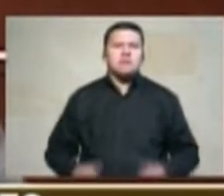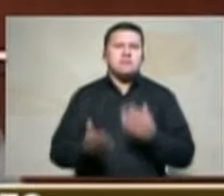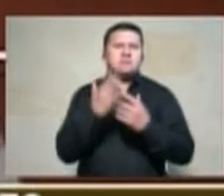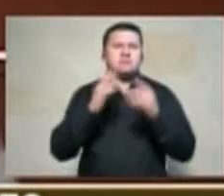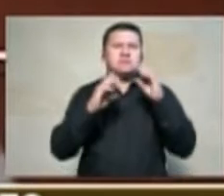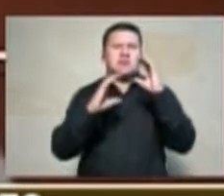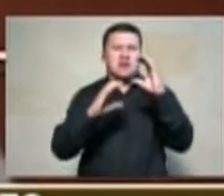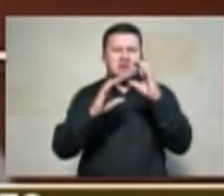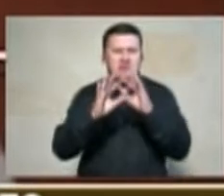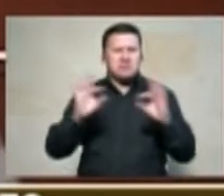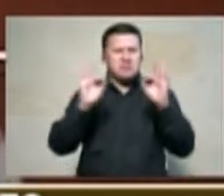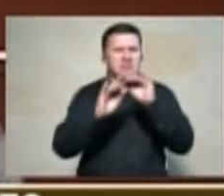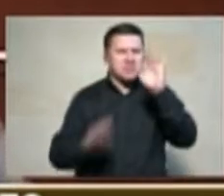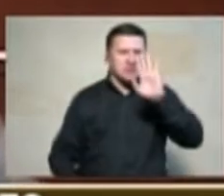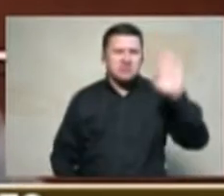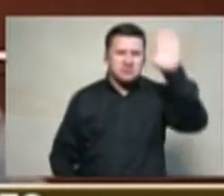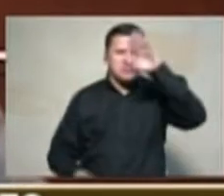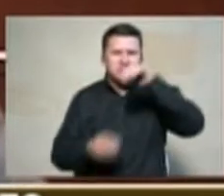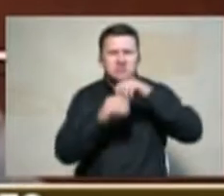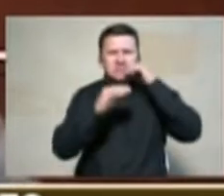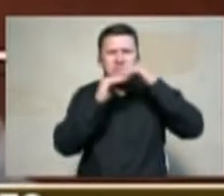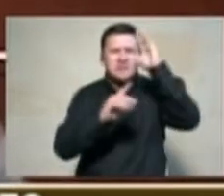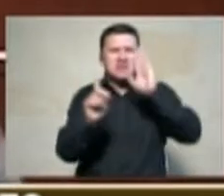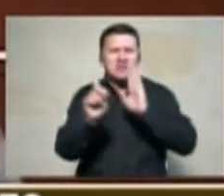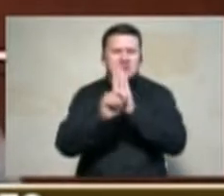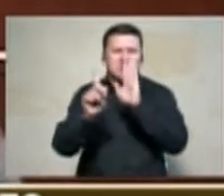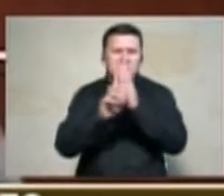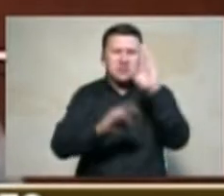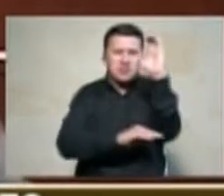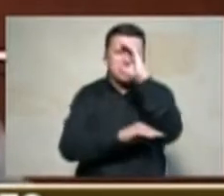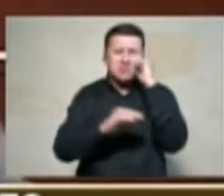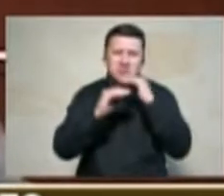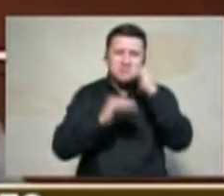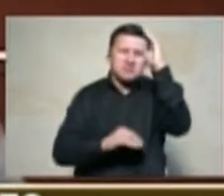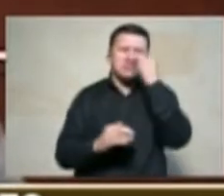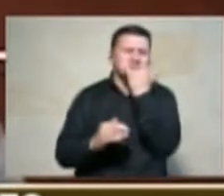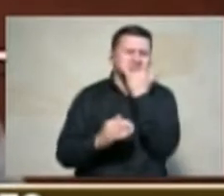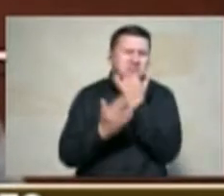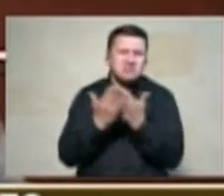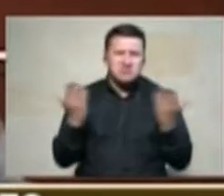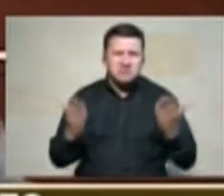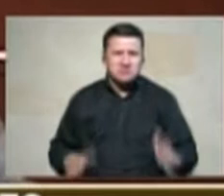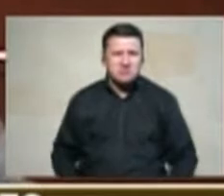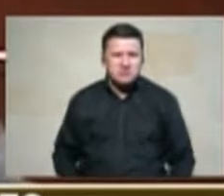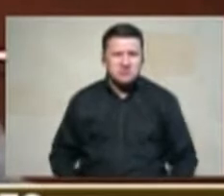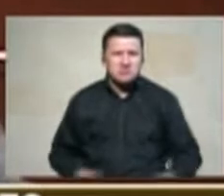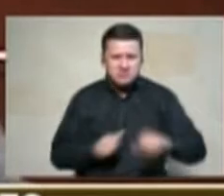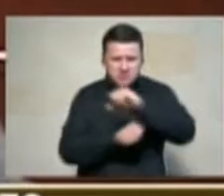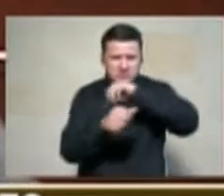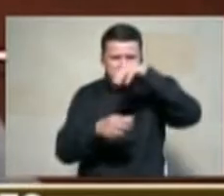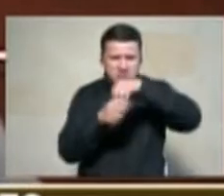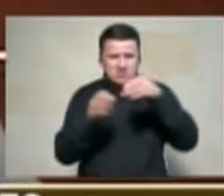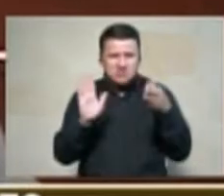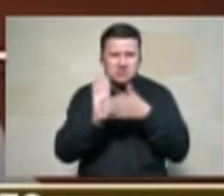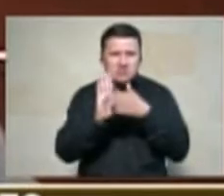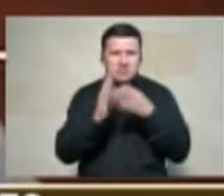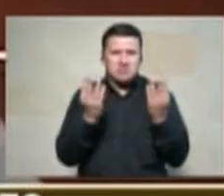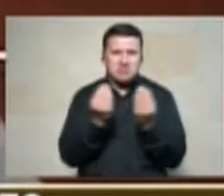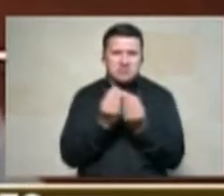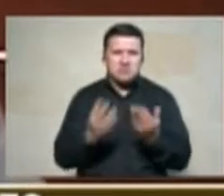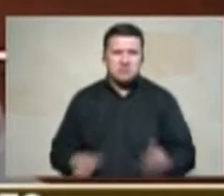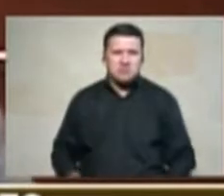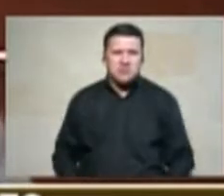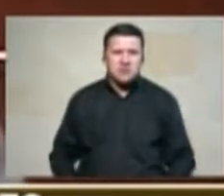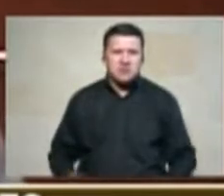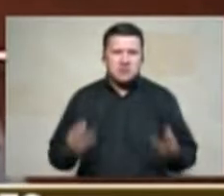en Caquetá que es el departamento de mayor desplazamiento en Colombia vamos a ver a quién le restituye no será que también le van a restituir a